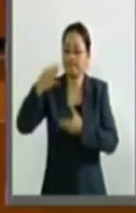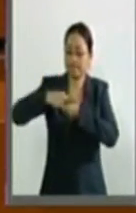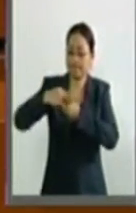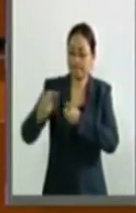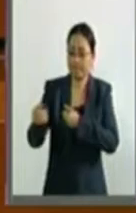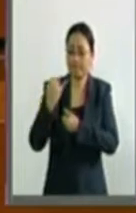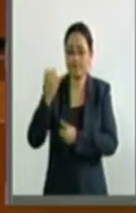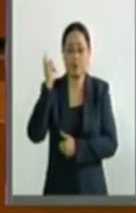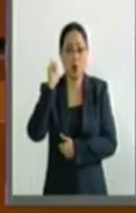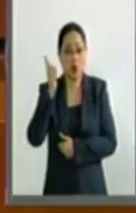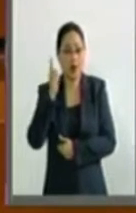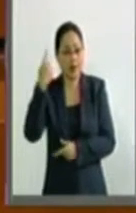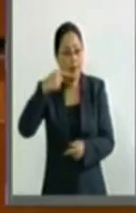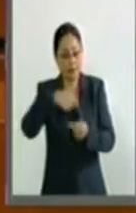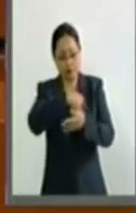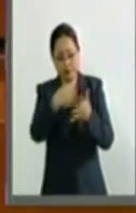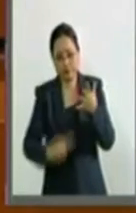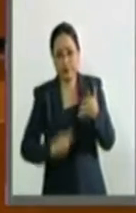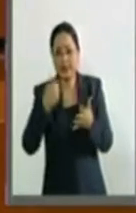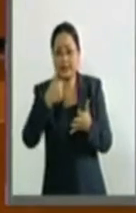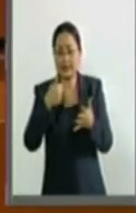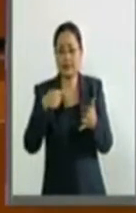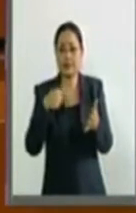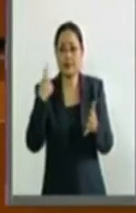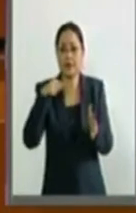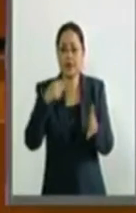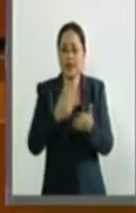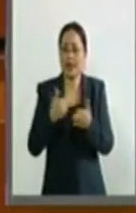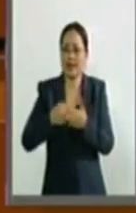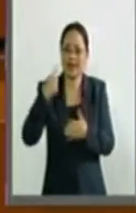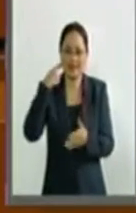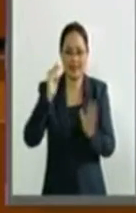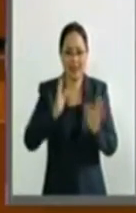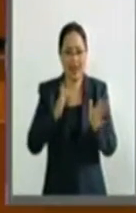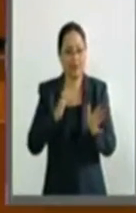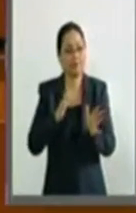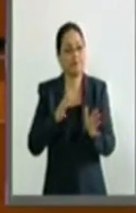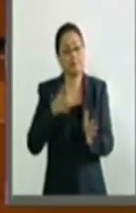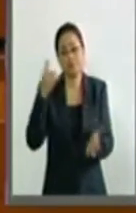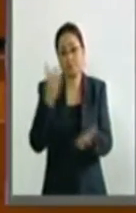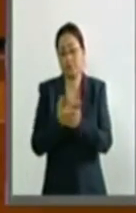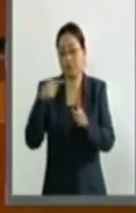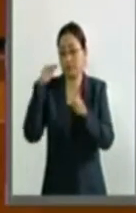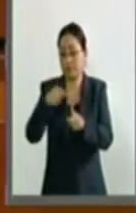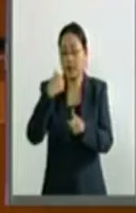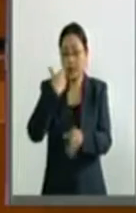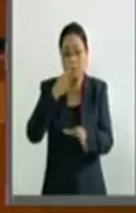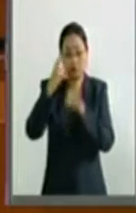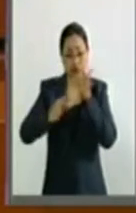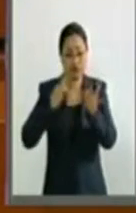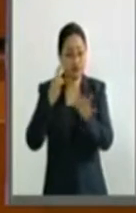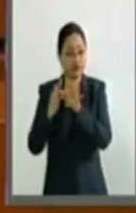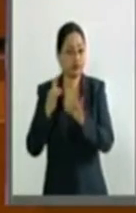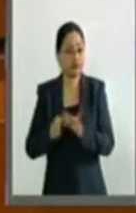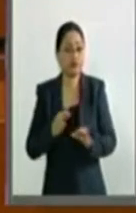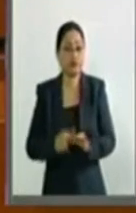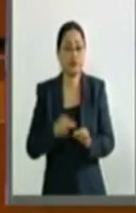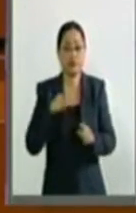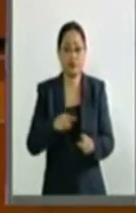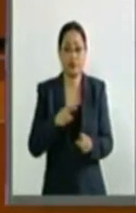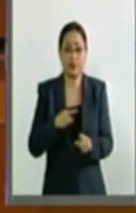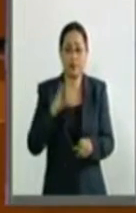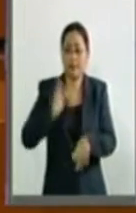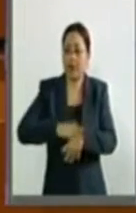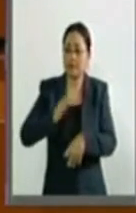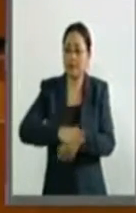favor de estos seis dictámenes, que como ya escucharon, pues no solamente busca garantizar una